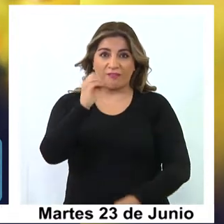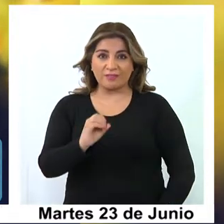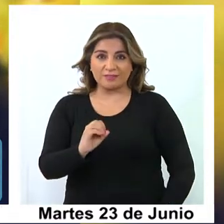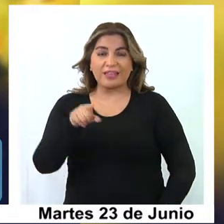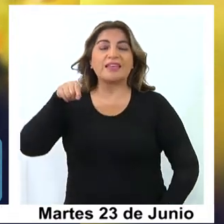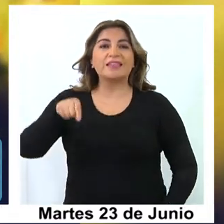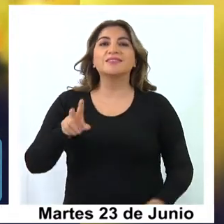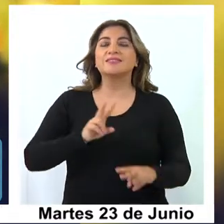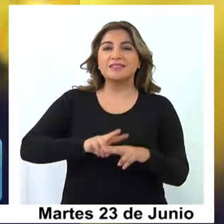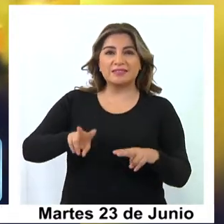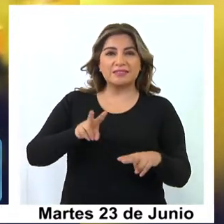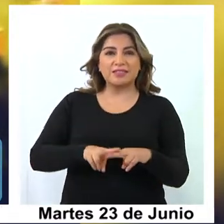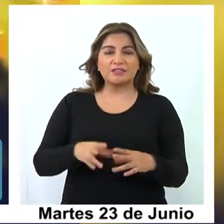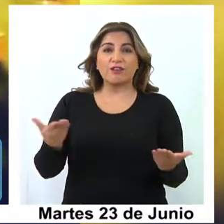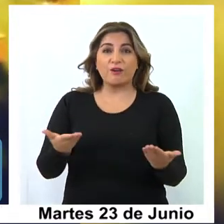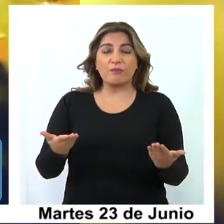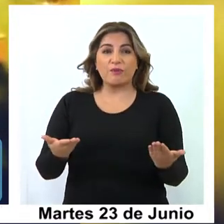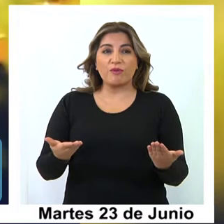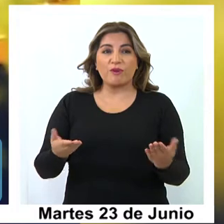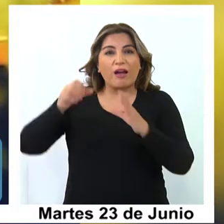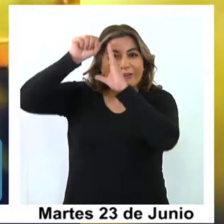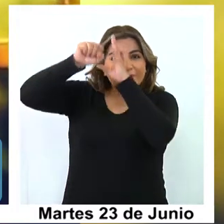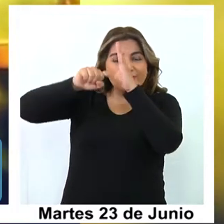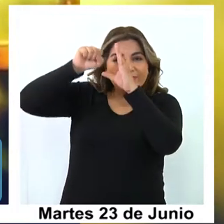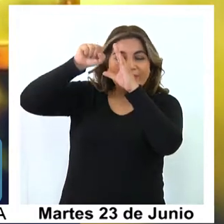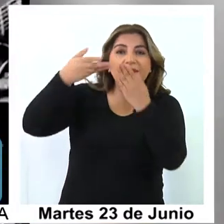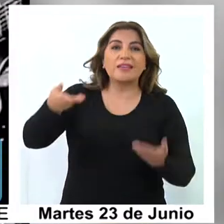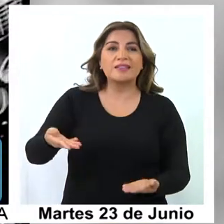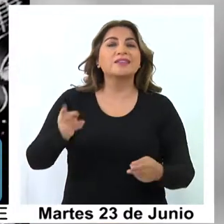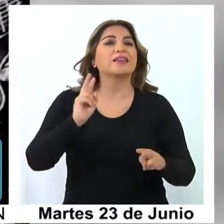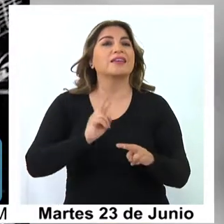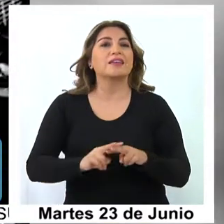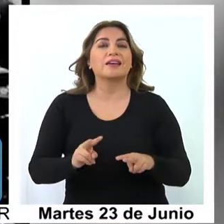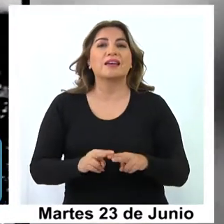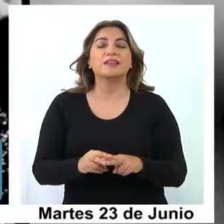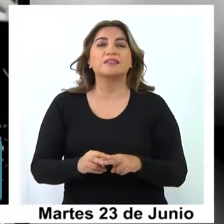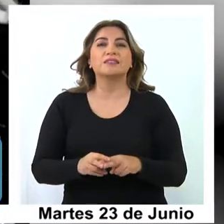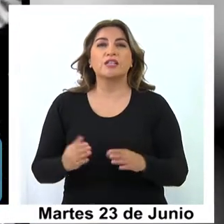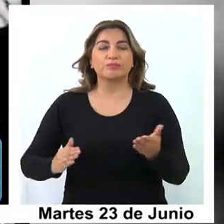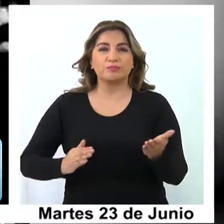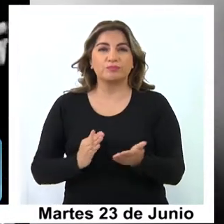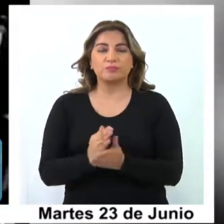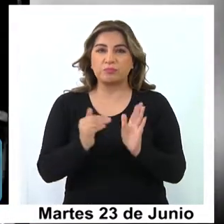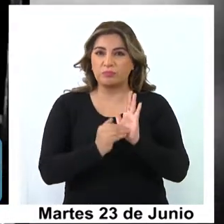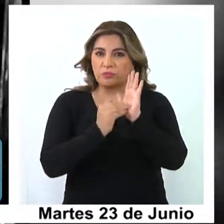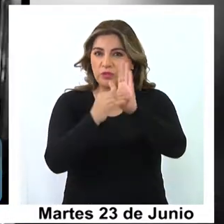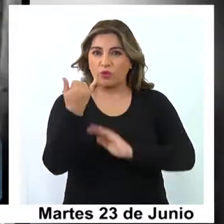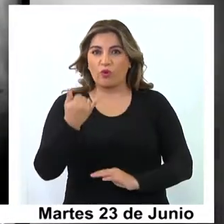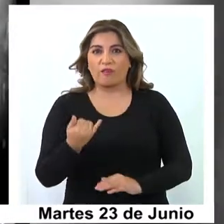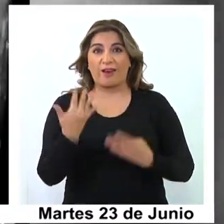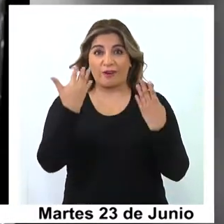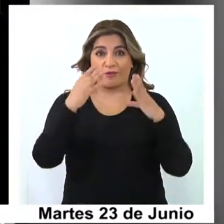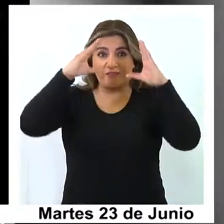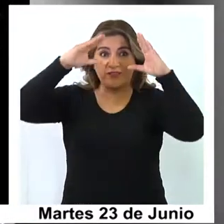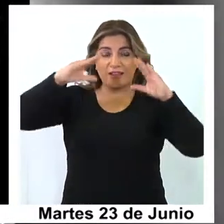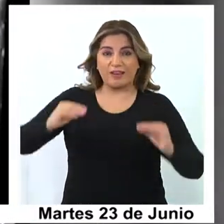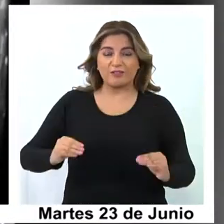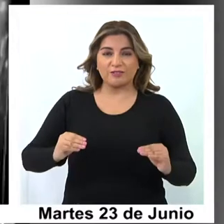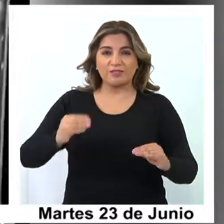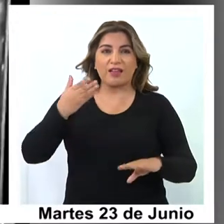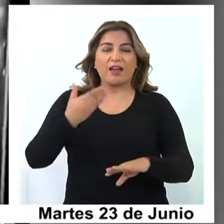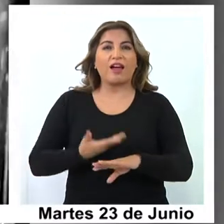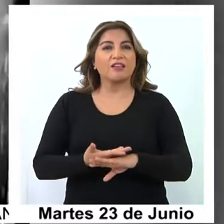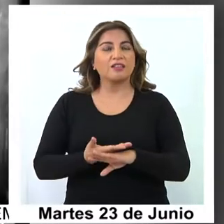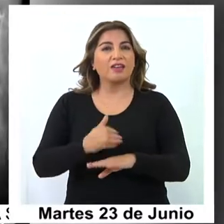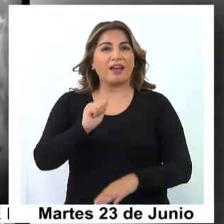que se realizan por medio de cápsulas audiovisuales, los cuales son liberados los días jueves a las 21 horas en las cuentas de